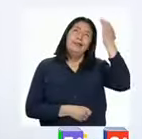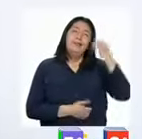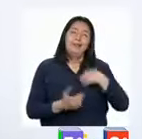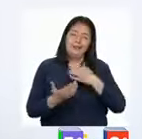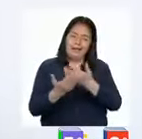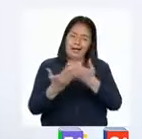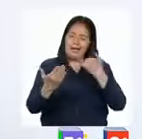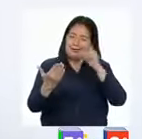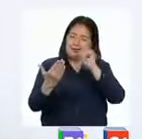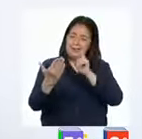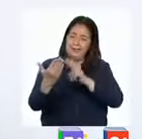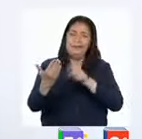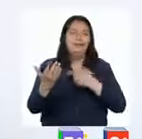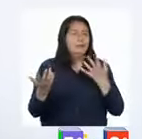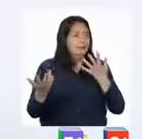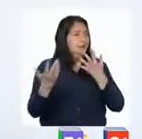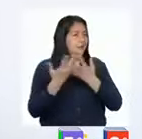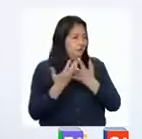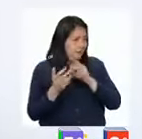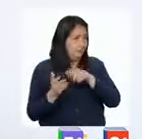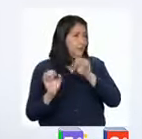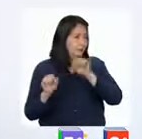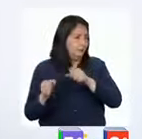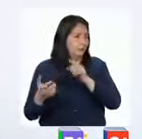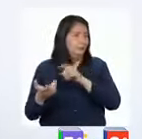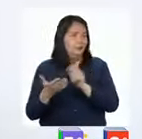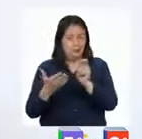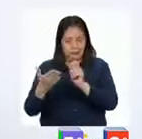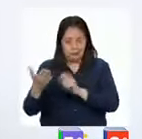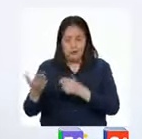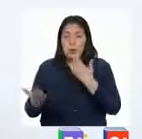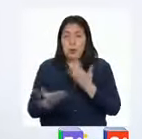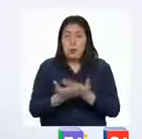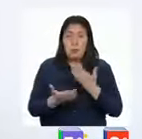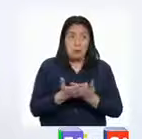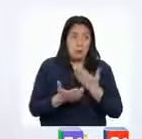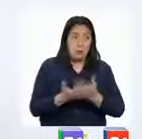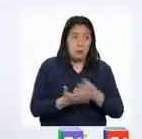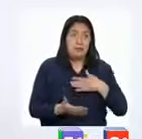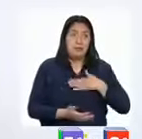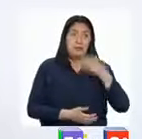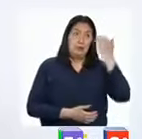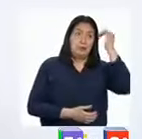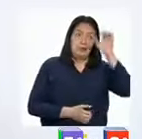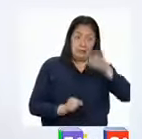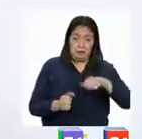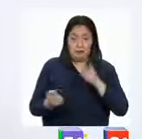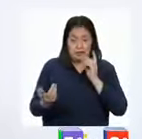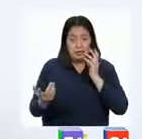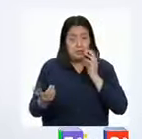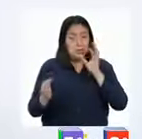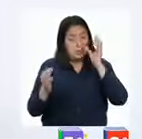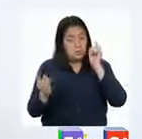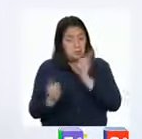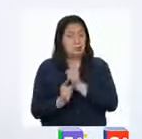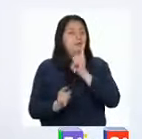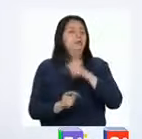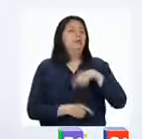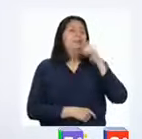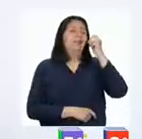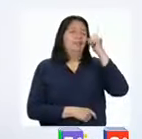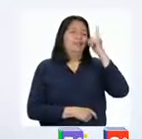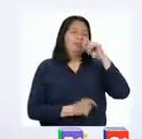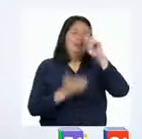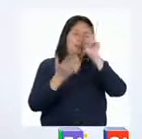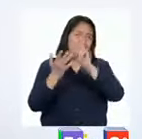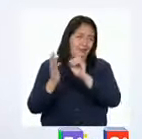antes de leer el texto se relacionan con el contenido. Comprobar que estas predicciones son correctas respalda nuestra comprensión del